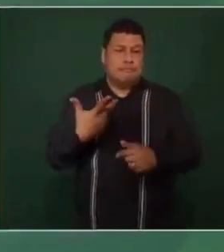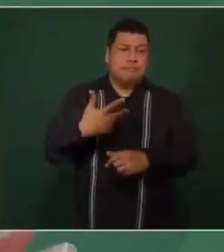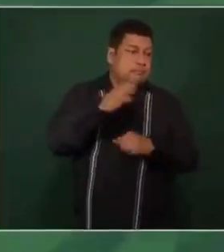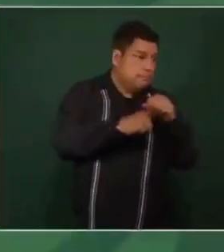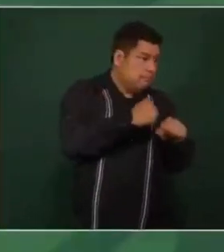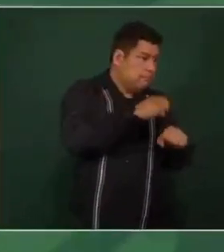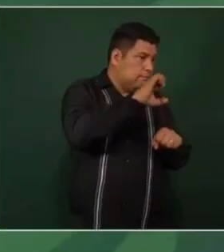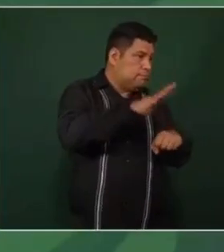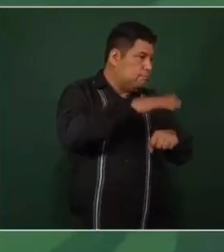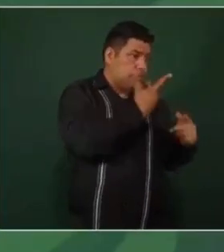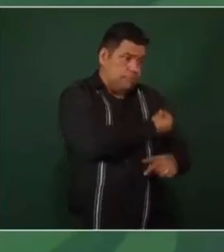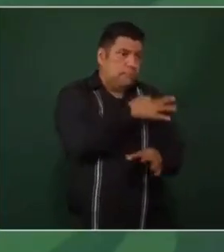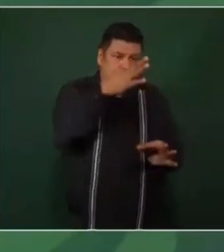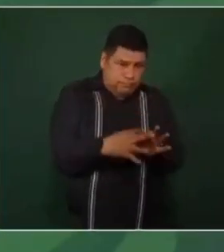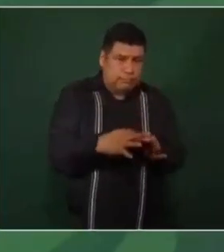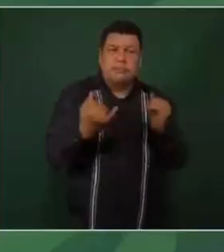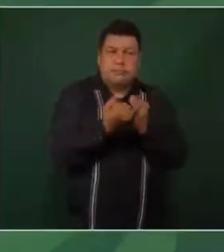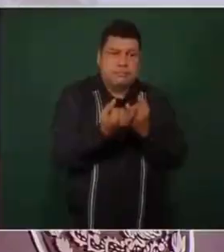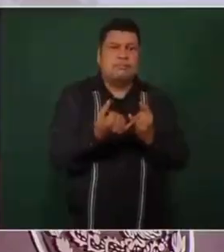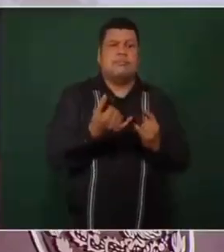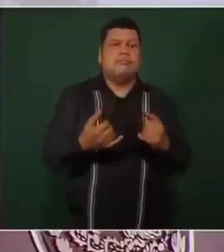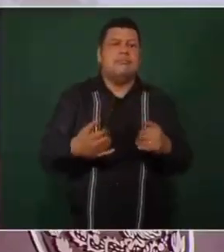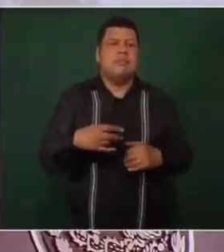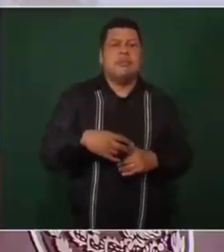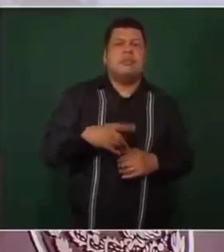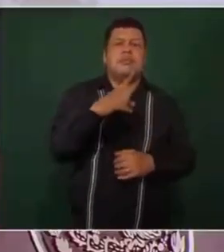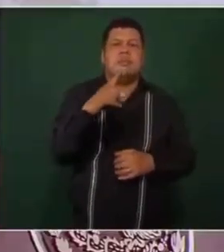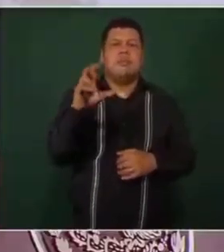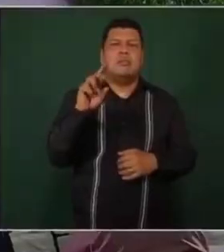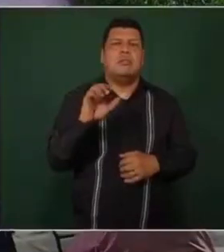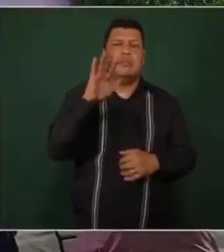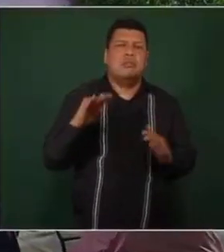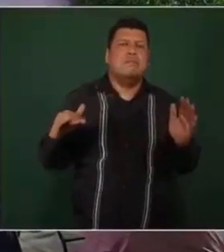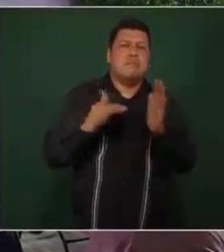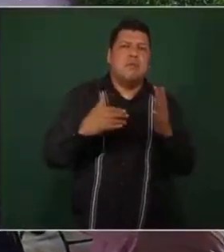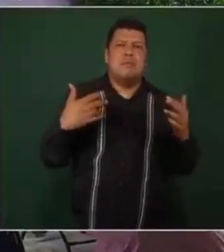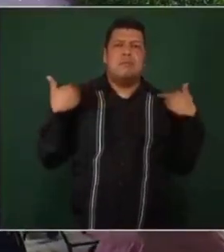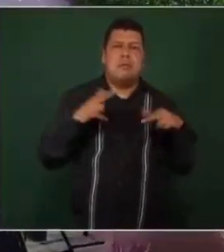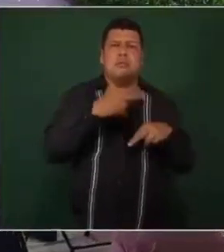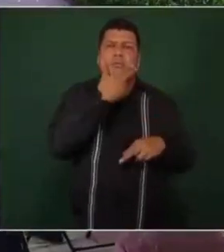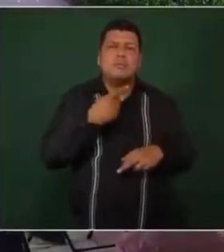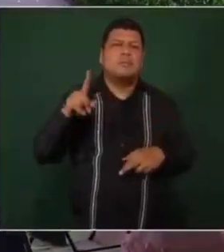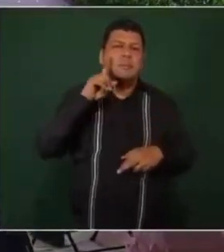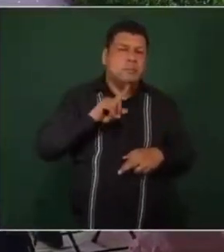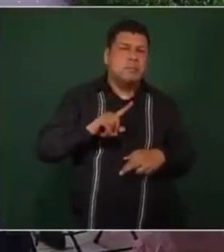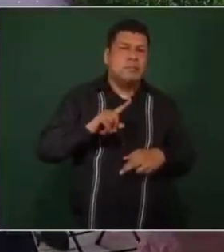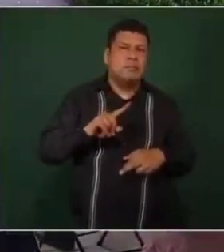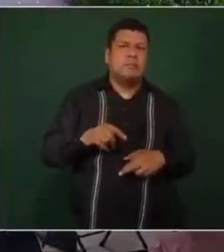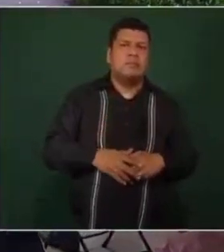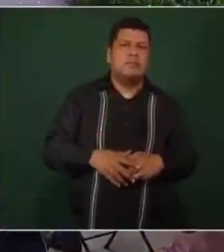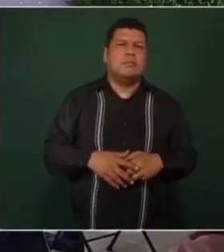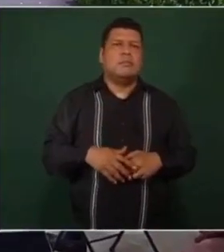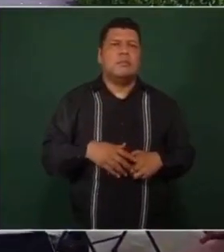vacunados adultos mayores en un estado y se puedan vacunar los 135 mil maestros y maestras, 200,